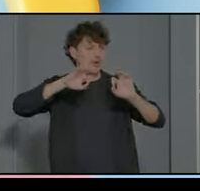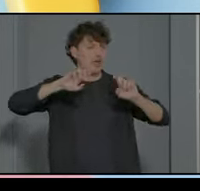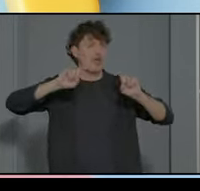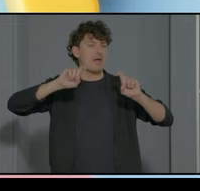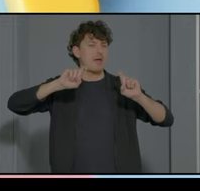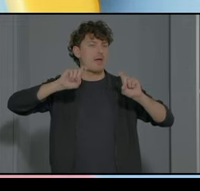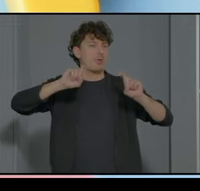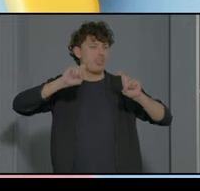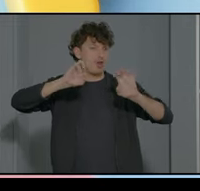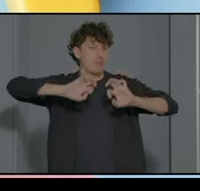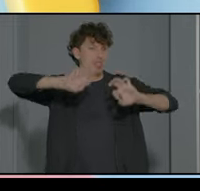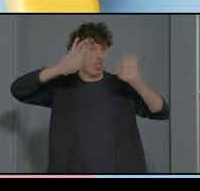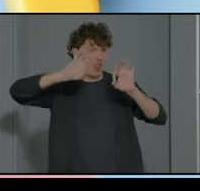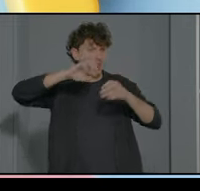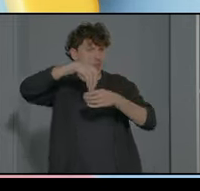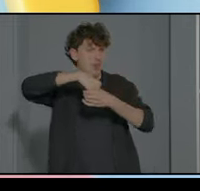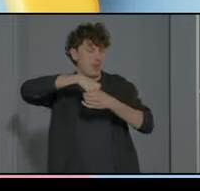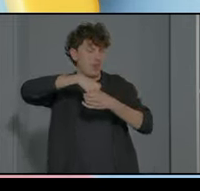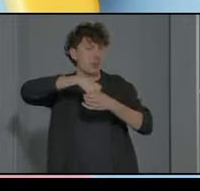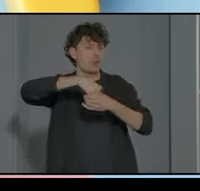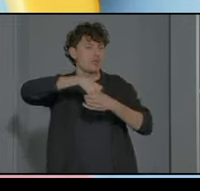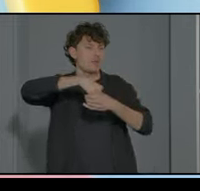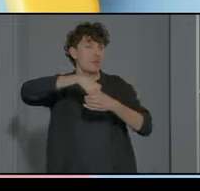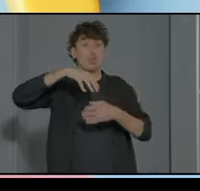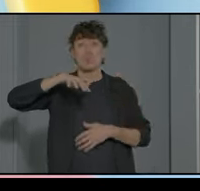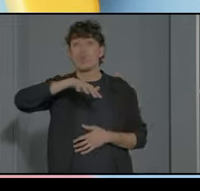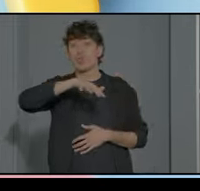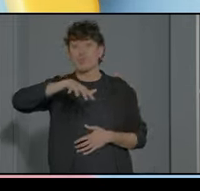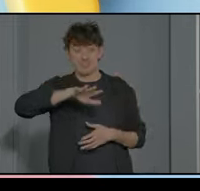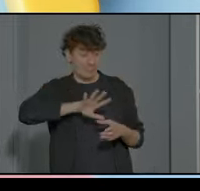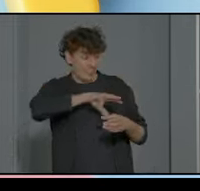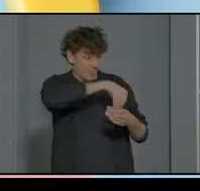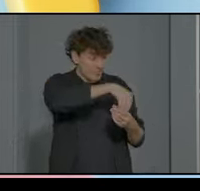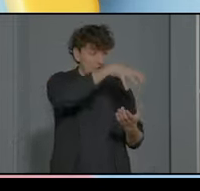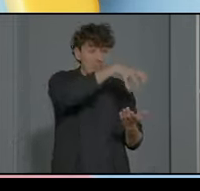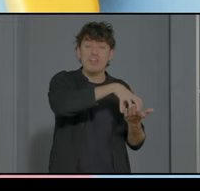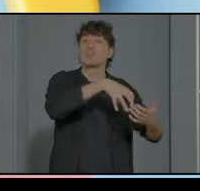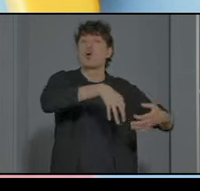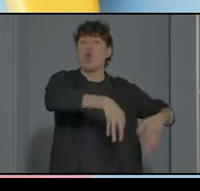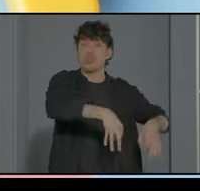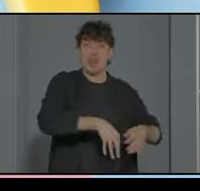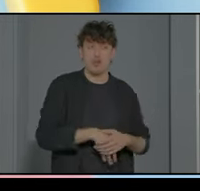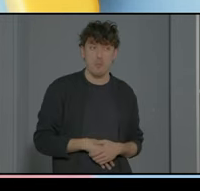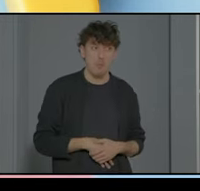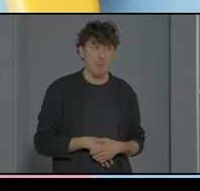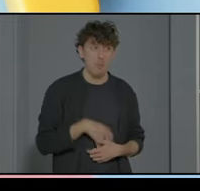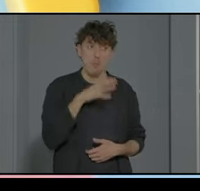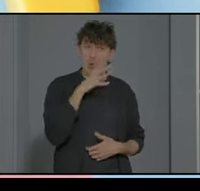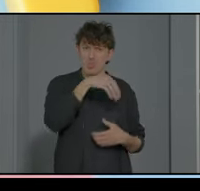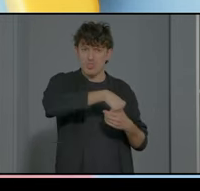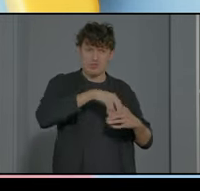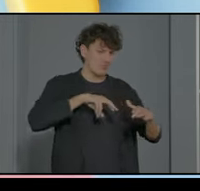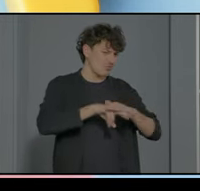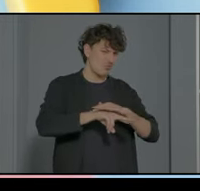ubicada en el centro ordinario por tanto vamos a disponer de todos los recursos